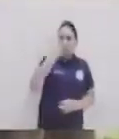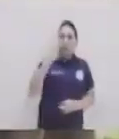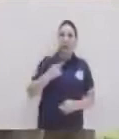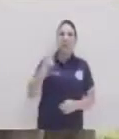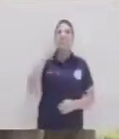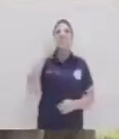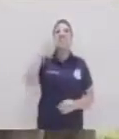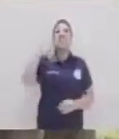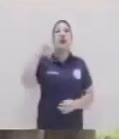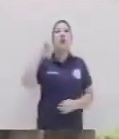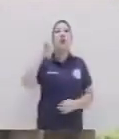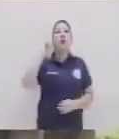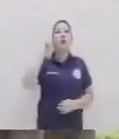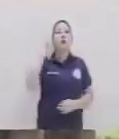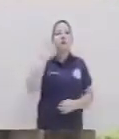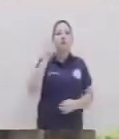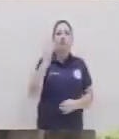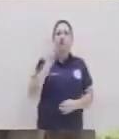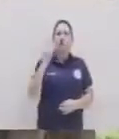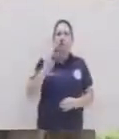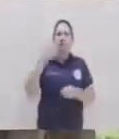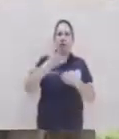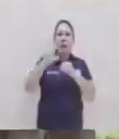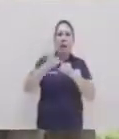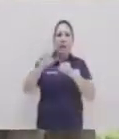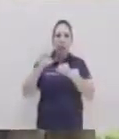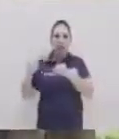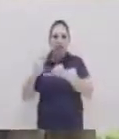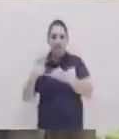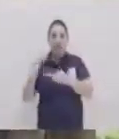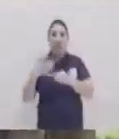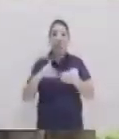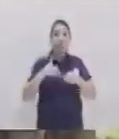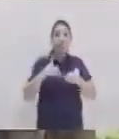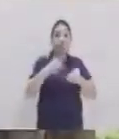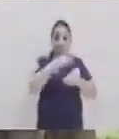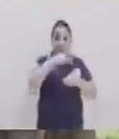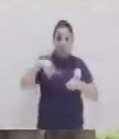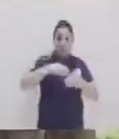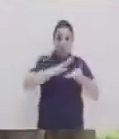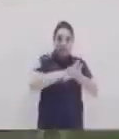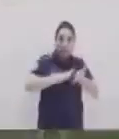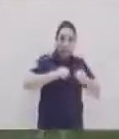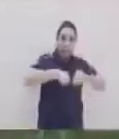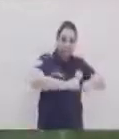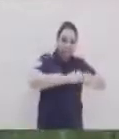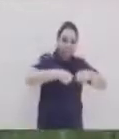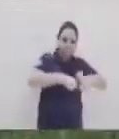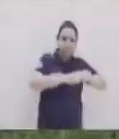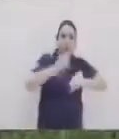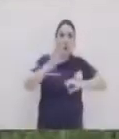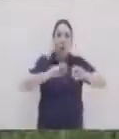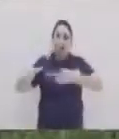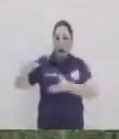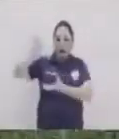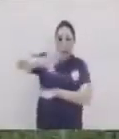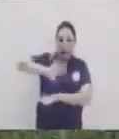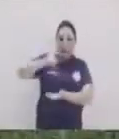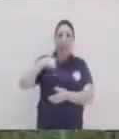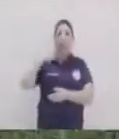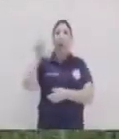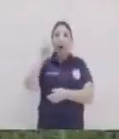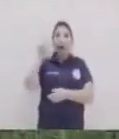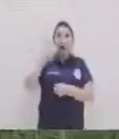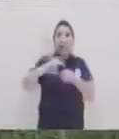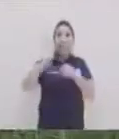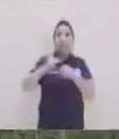municipio de San Luis Gilotepeque se conoce como la tierra del cántaro y la piedra de moler ya que en este municipio